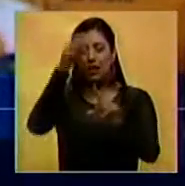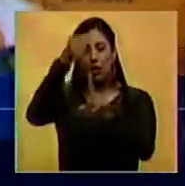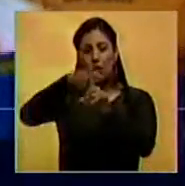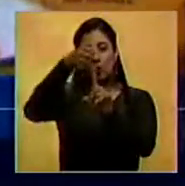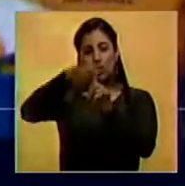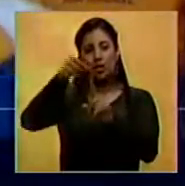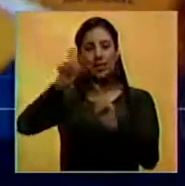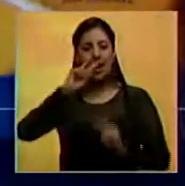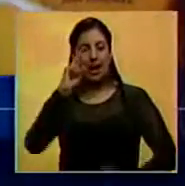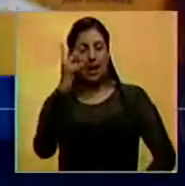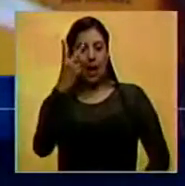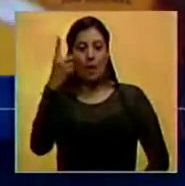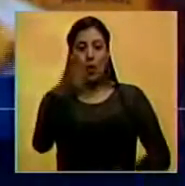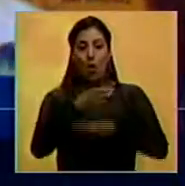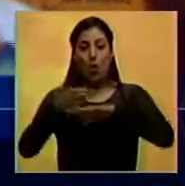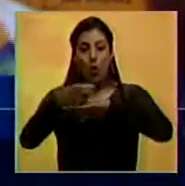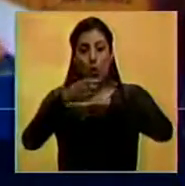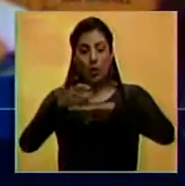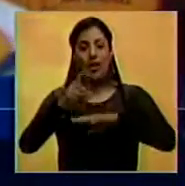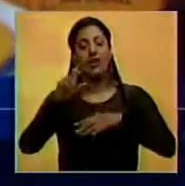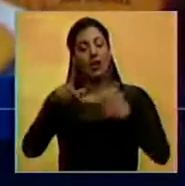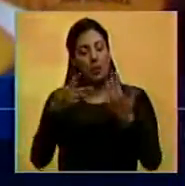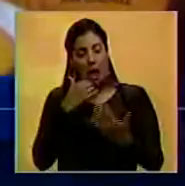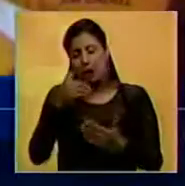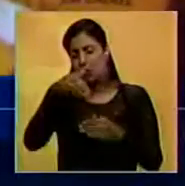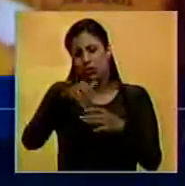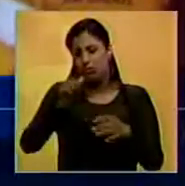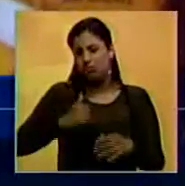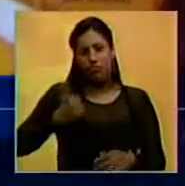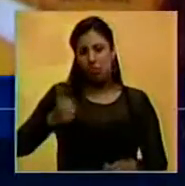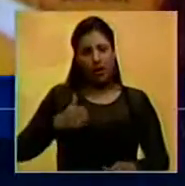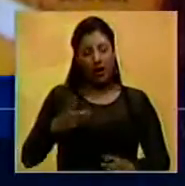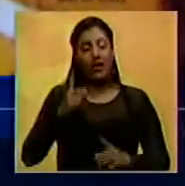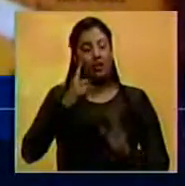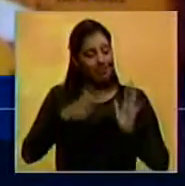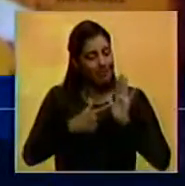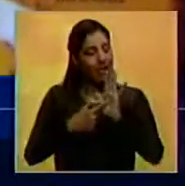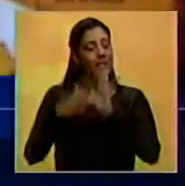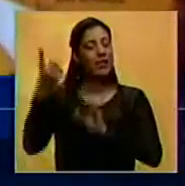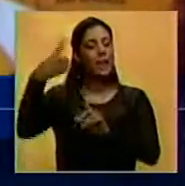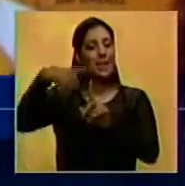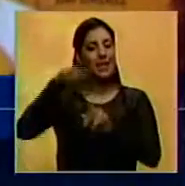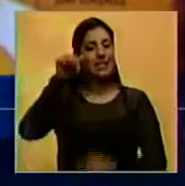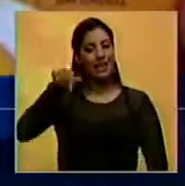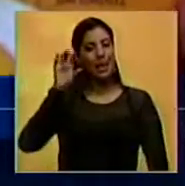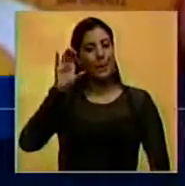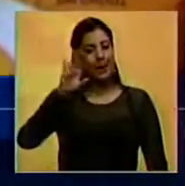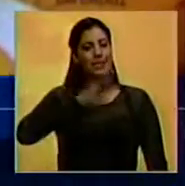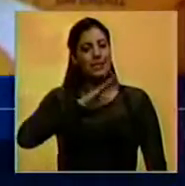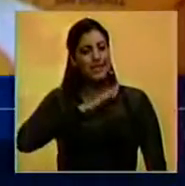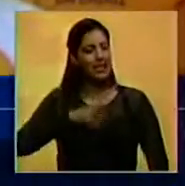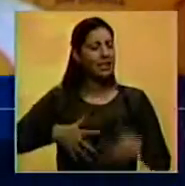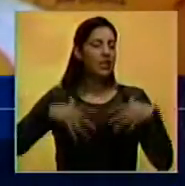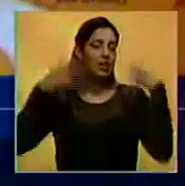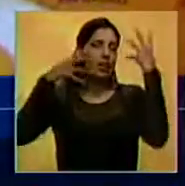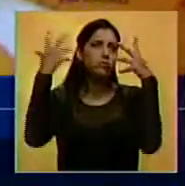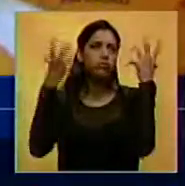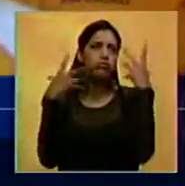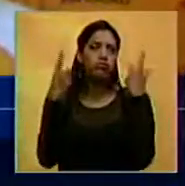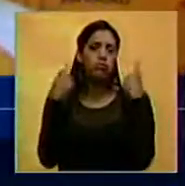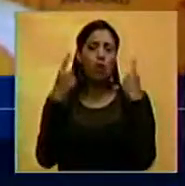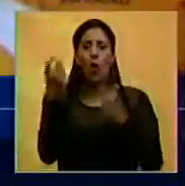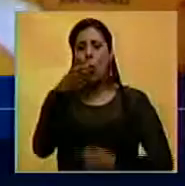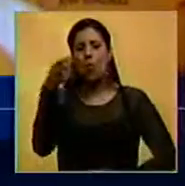para que haya un cambio de gobierno y en cualquier proceso electoral que se presente, demostrar además que este país está desesperadamente